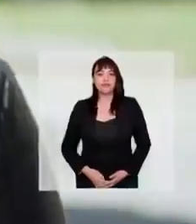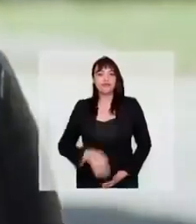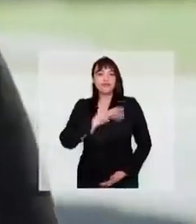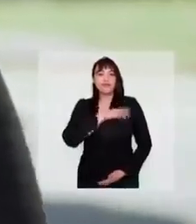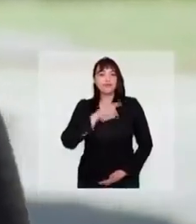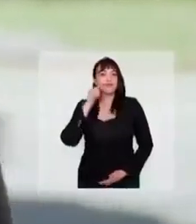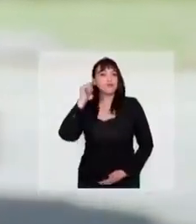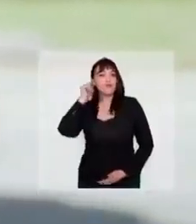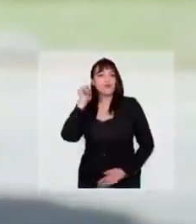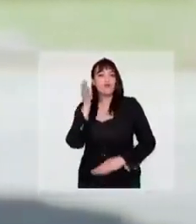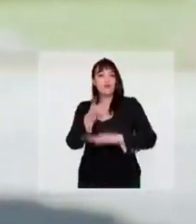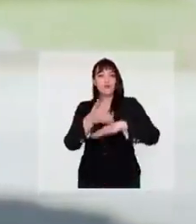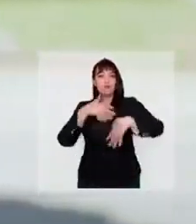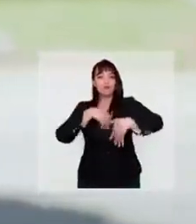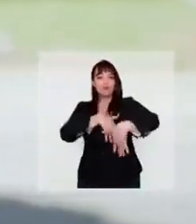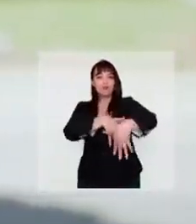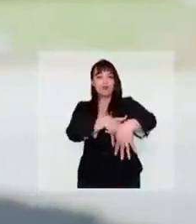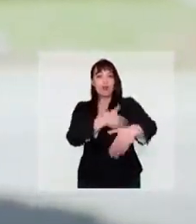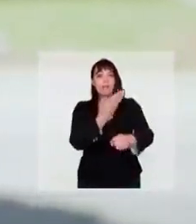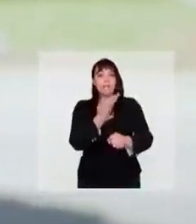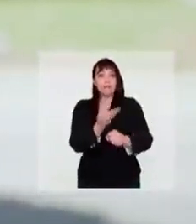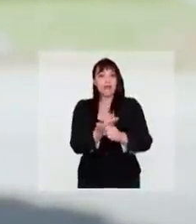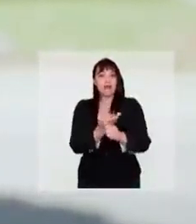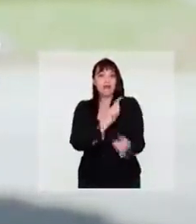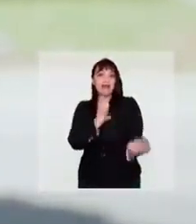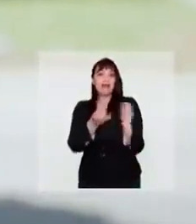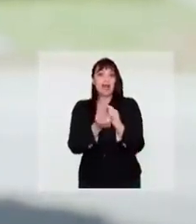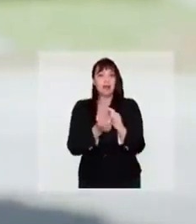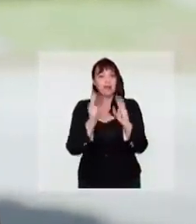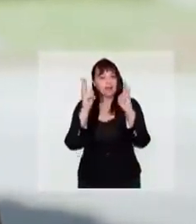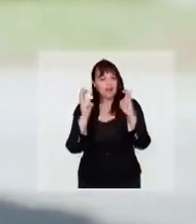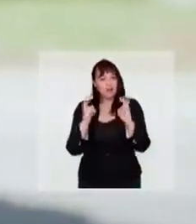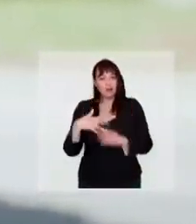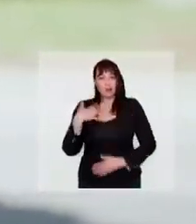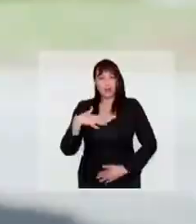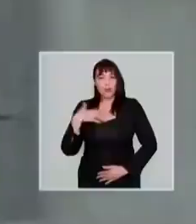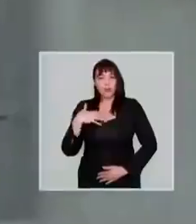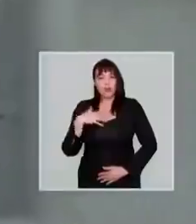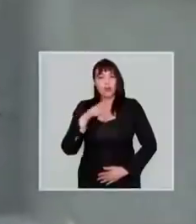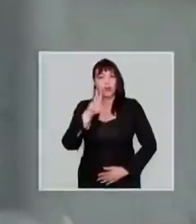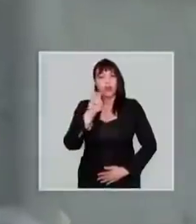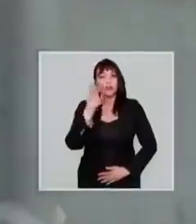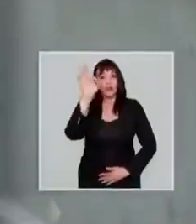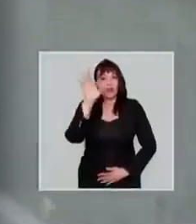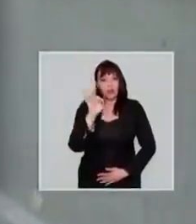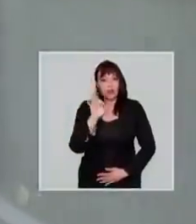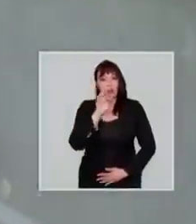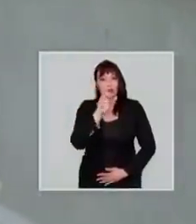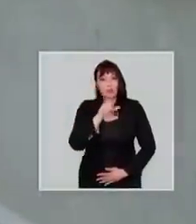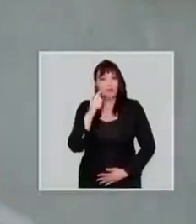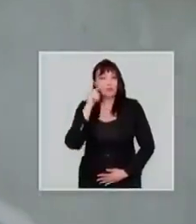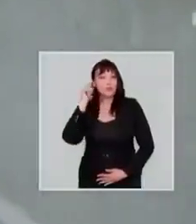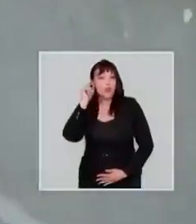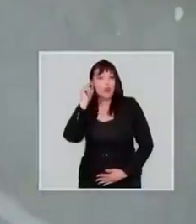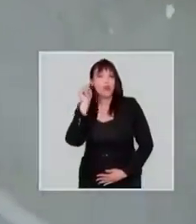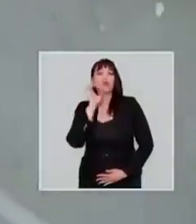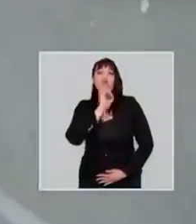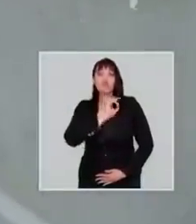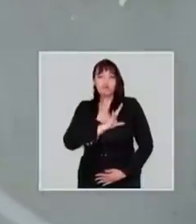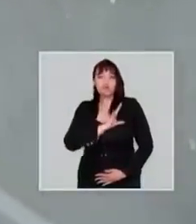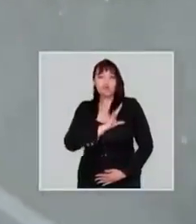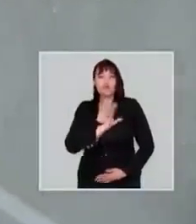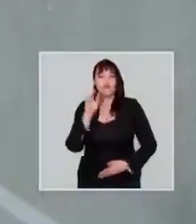Las chilenas y chilenos ya salimos a las calles a pedir cambios en los temas más importantes. El 80% de las y los chilenos